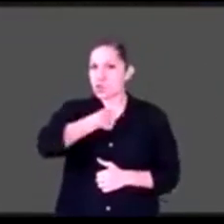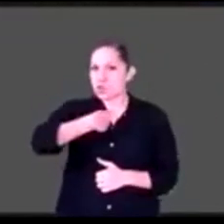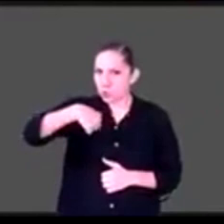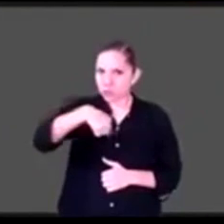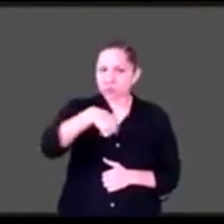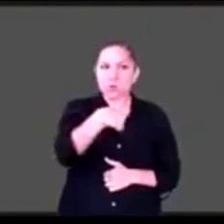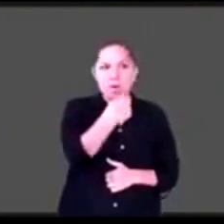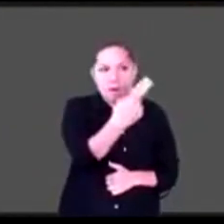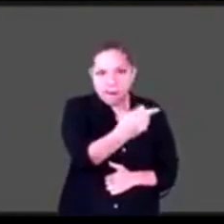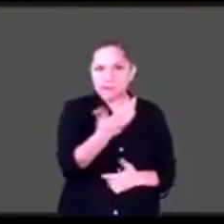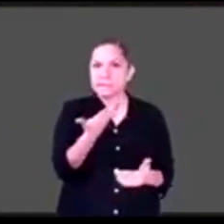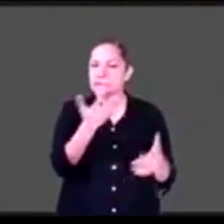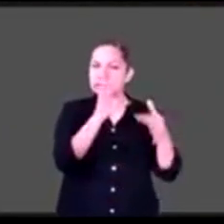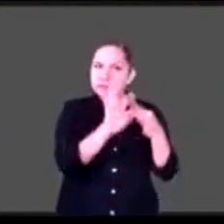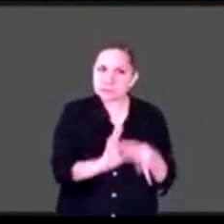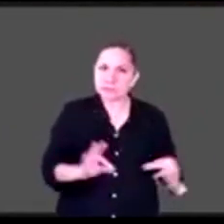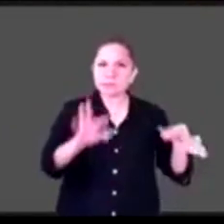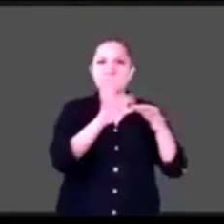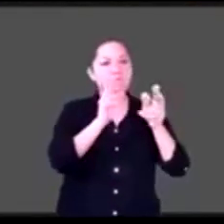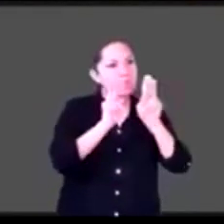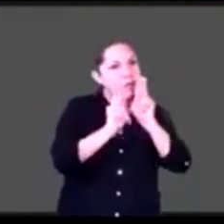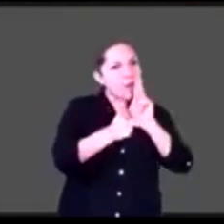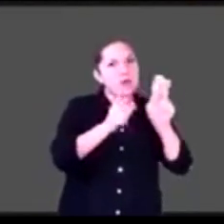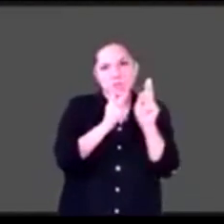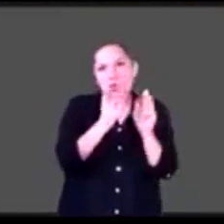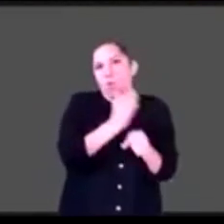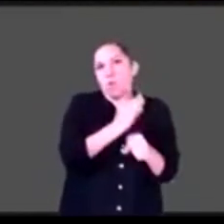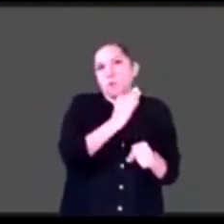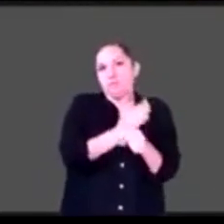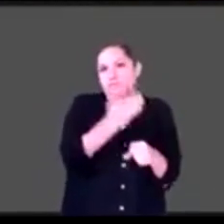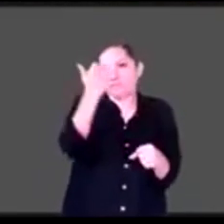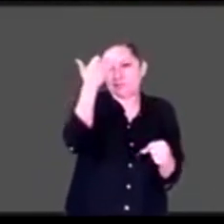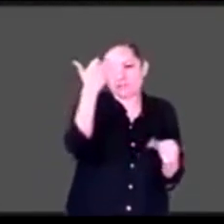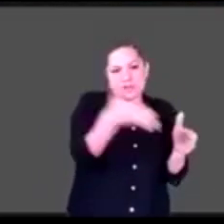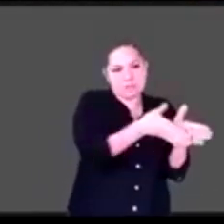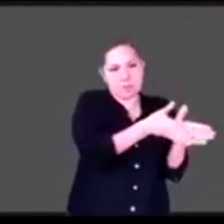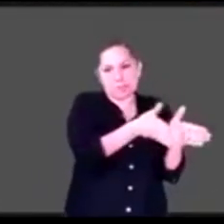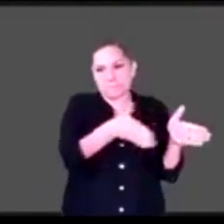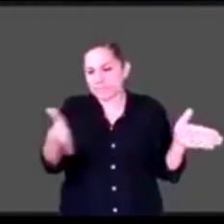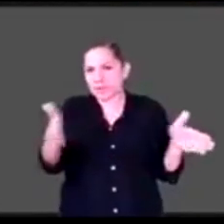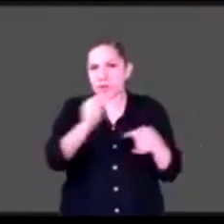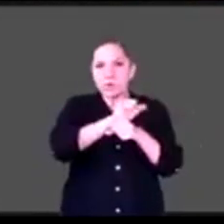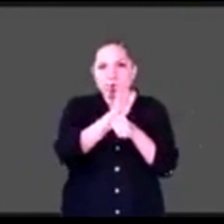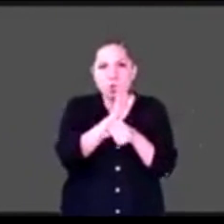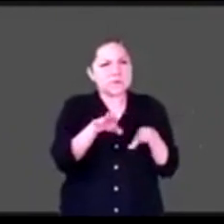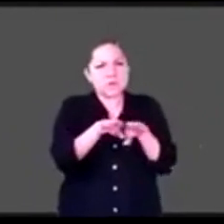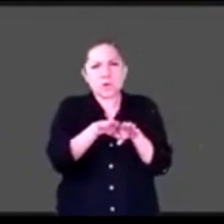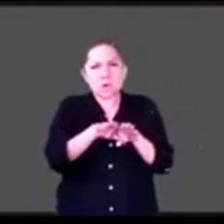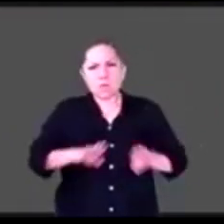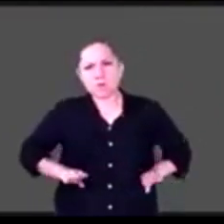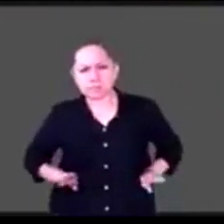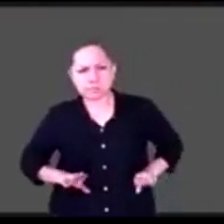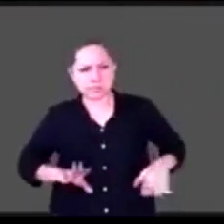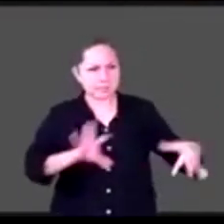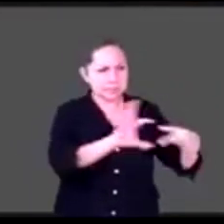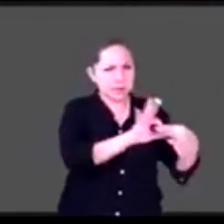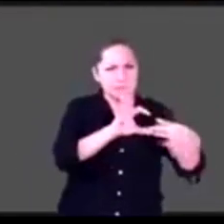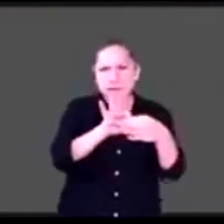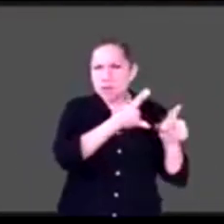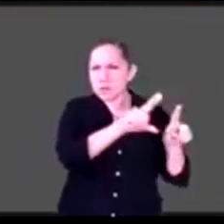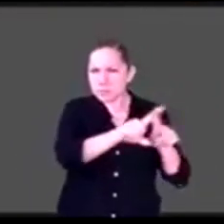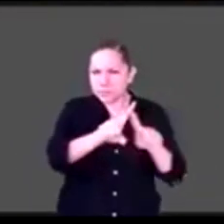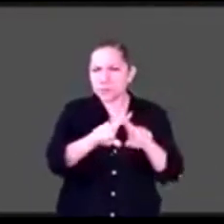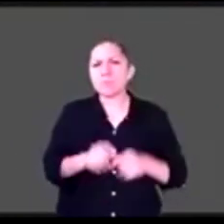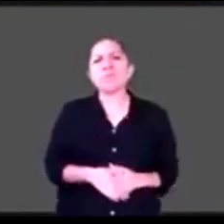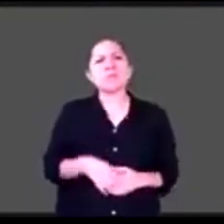están enfrentando ahorita con toda esta temática. Una de las principales situaciones a que se enfrentan